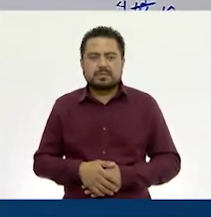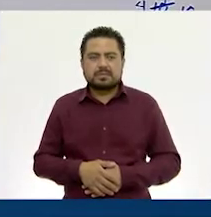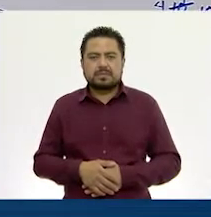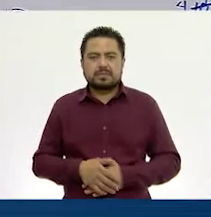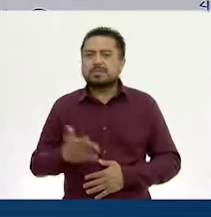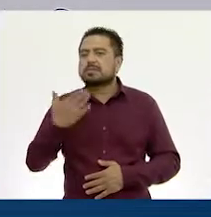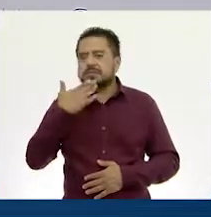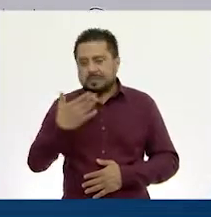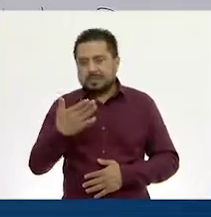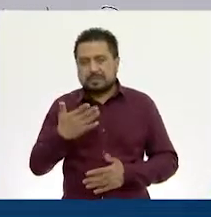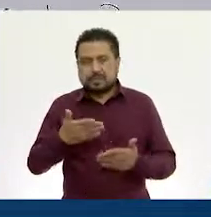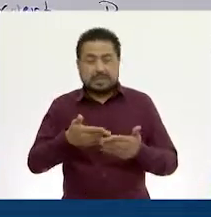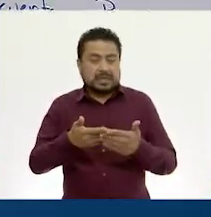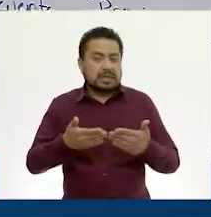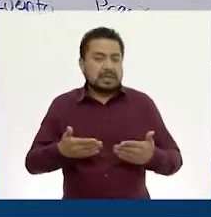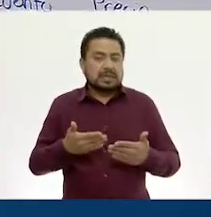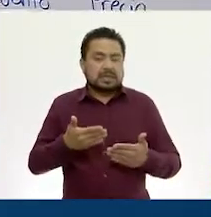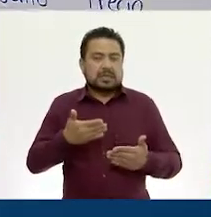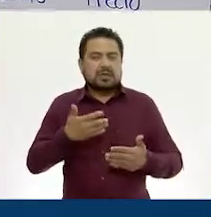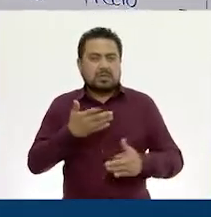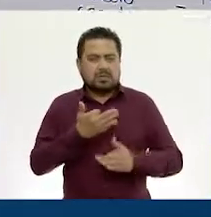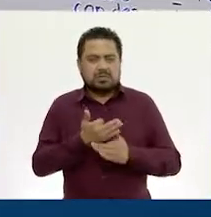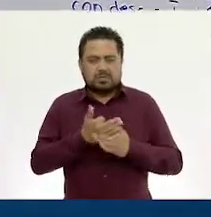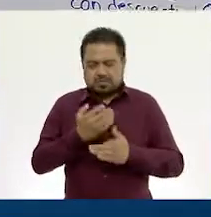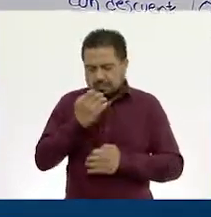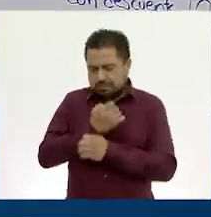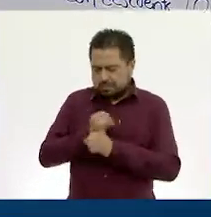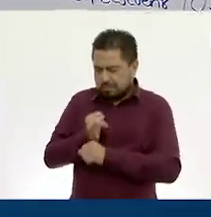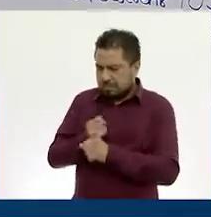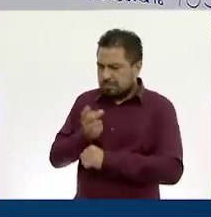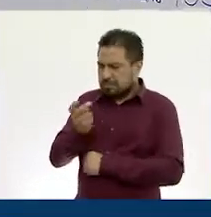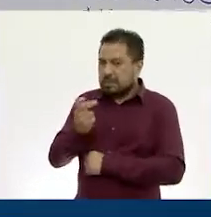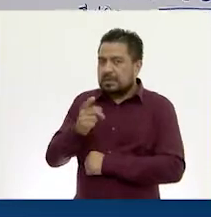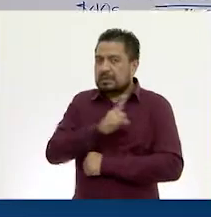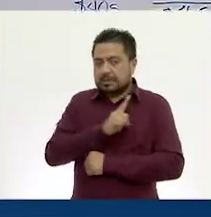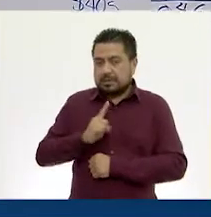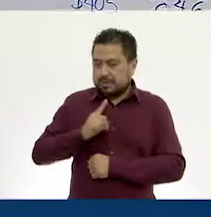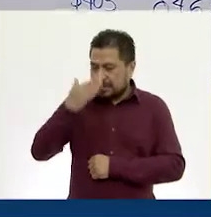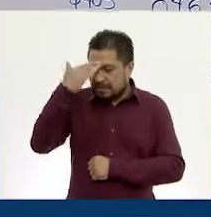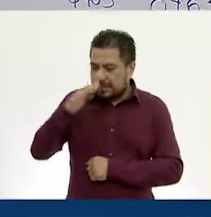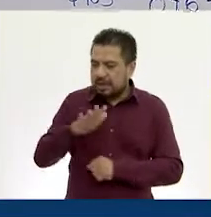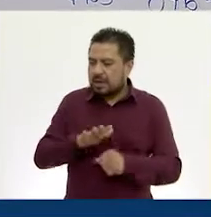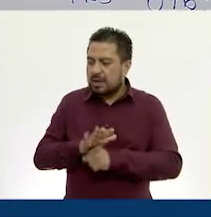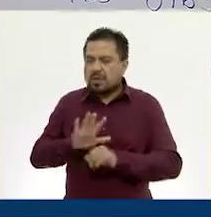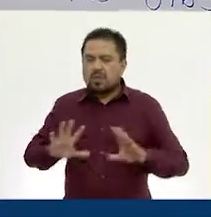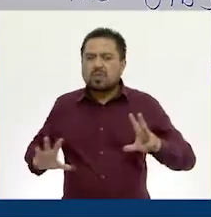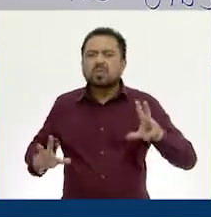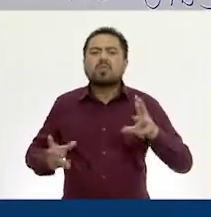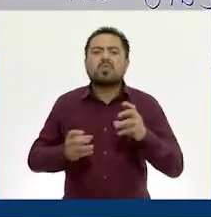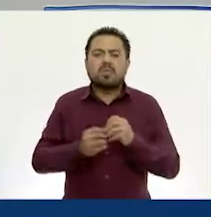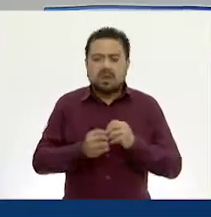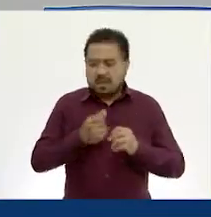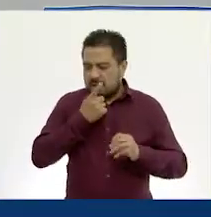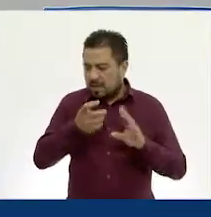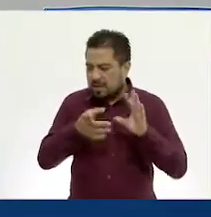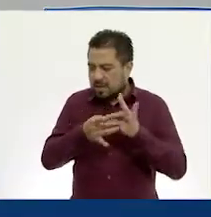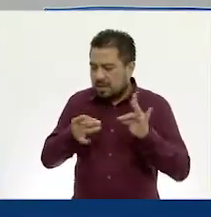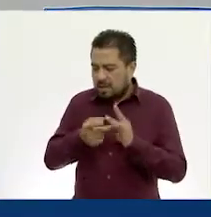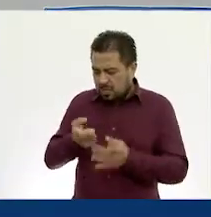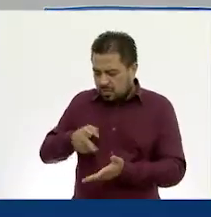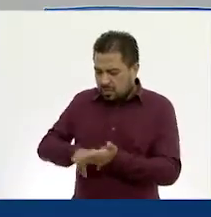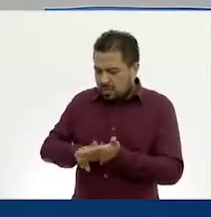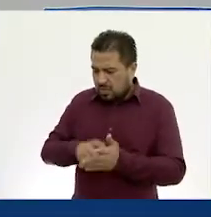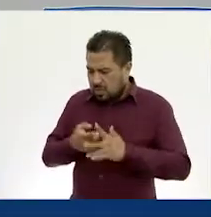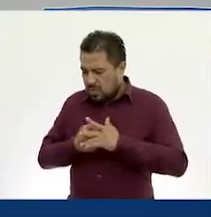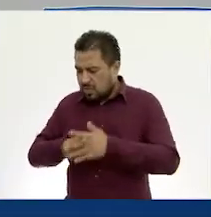Muy bien. Entonces, pues analicemos esta tabla. Es necesario saber qué parte del total, es decir, pues del costo